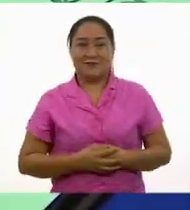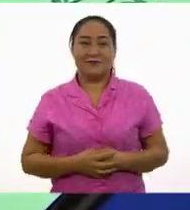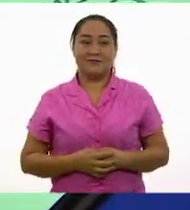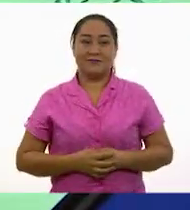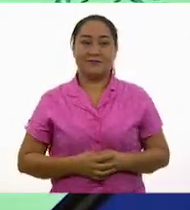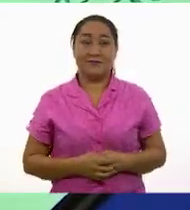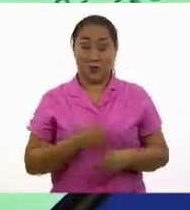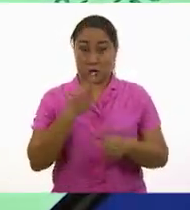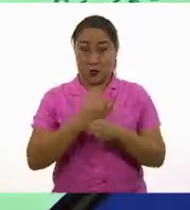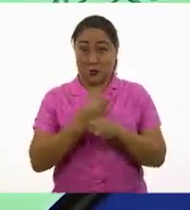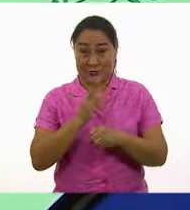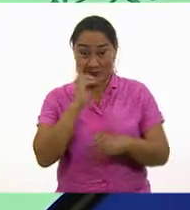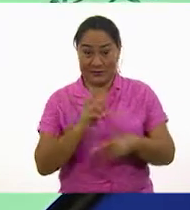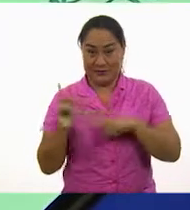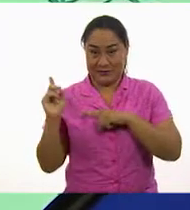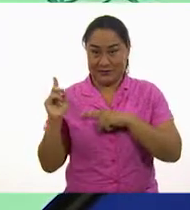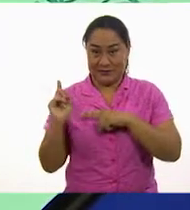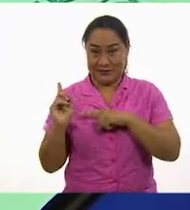Todo esto es información de Lupita.